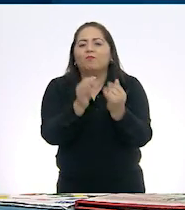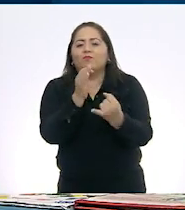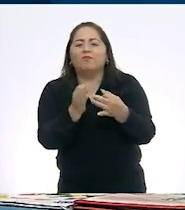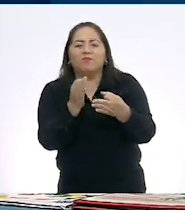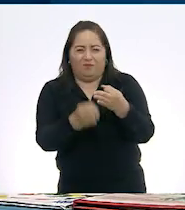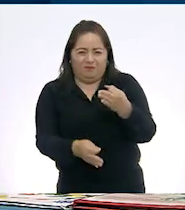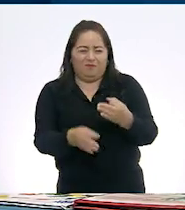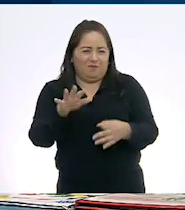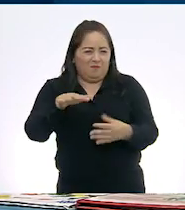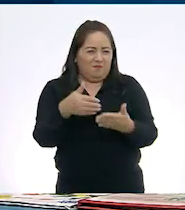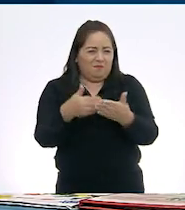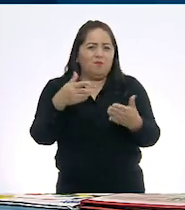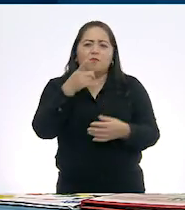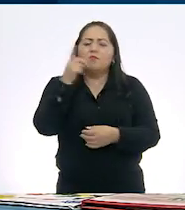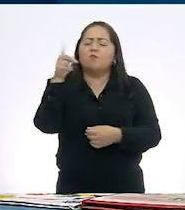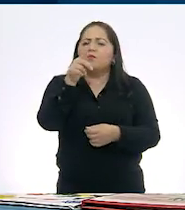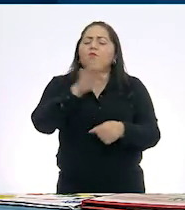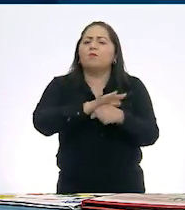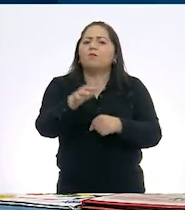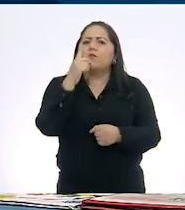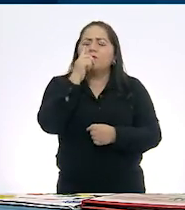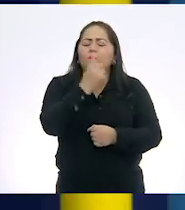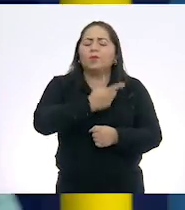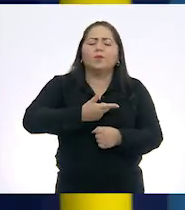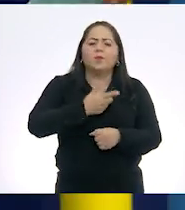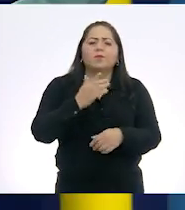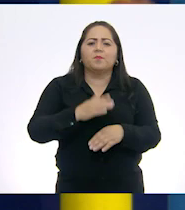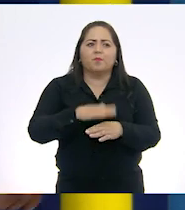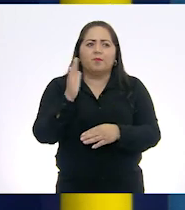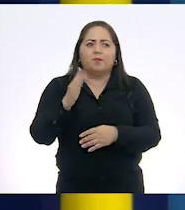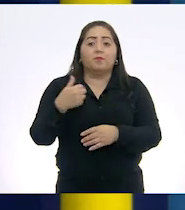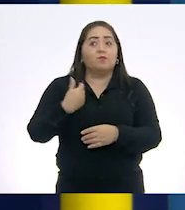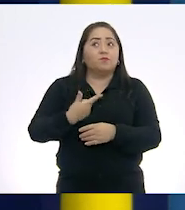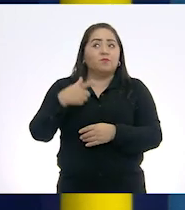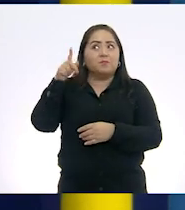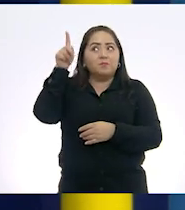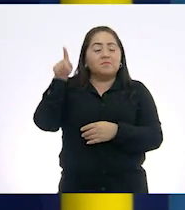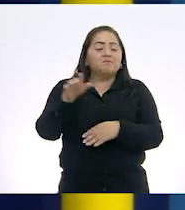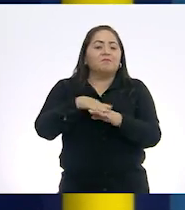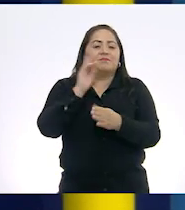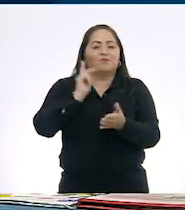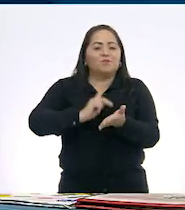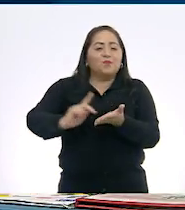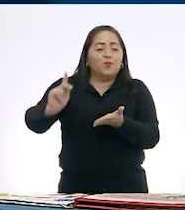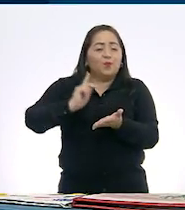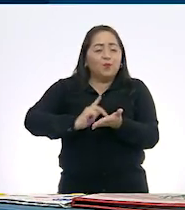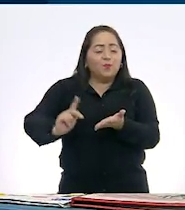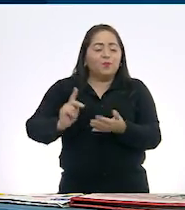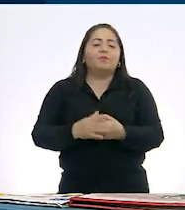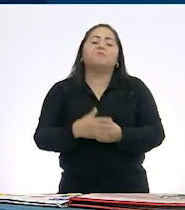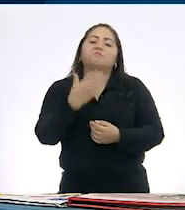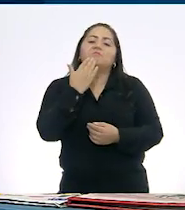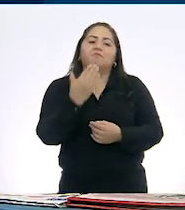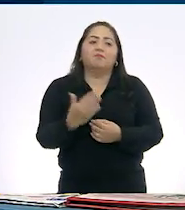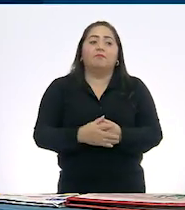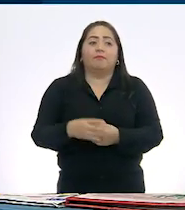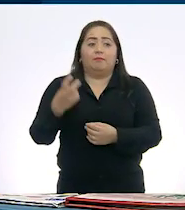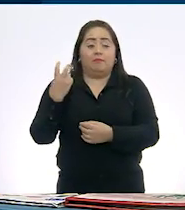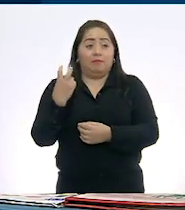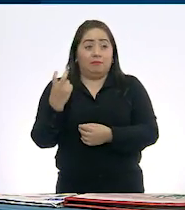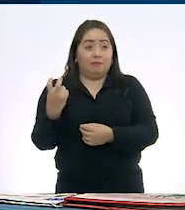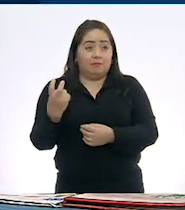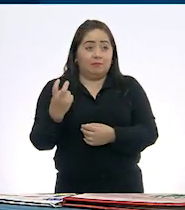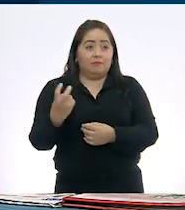formas de hacerlo. ¿Cuál te gusta más, ti? ¿Cuál te gusta más, Joaquín? Llama la atención el poema, maestro. El poema. Sí. Muy bien. Bien, esto que